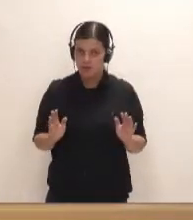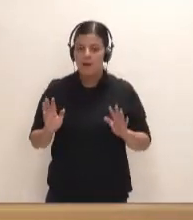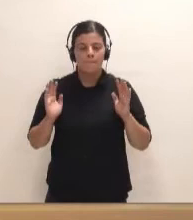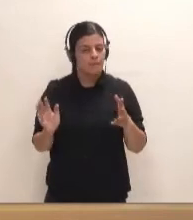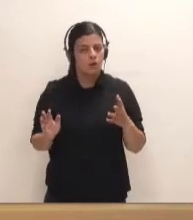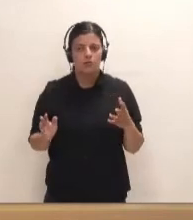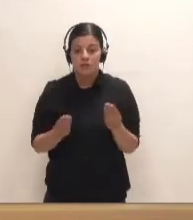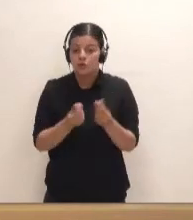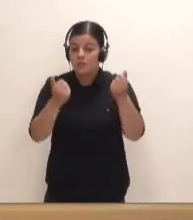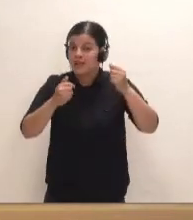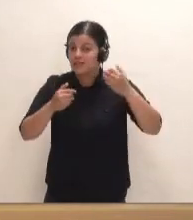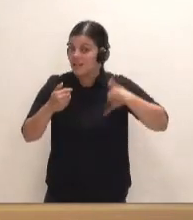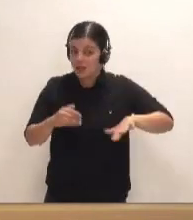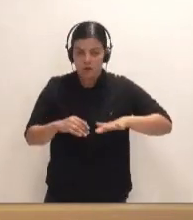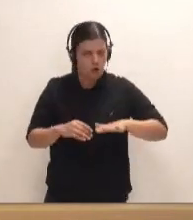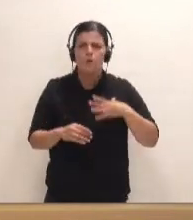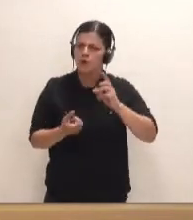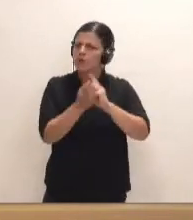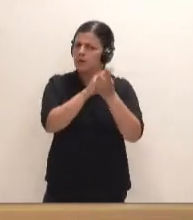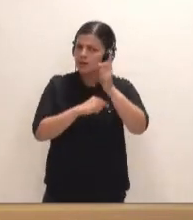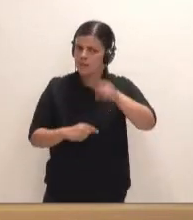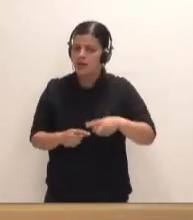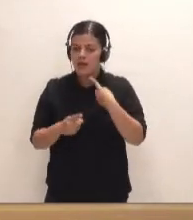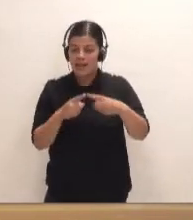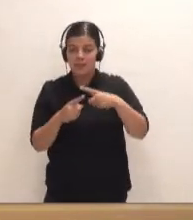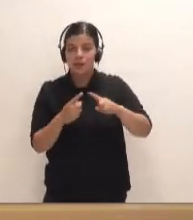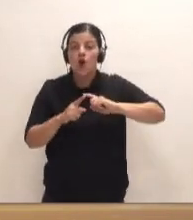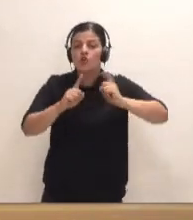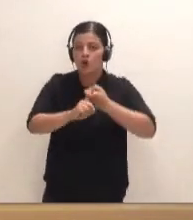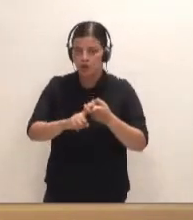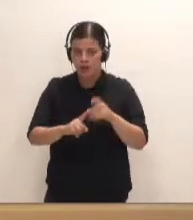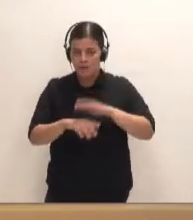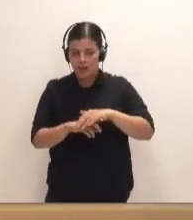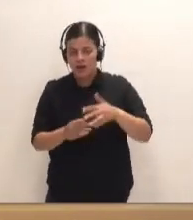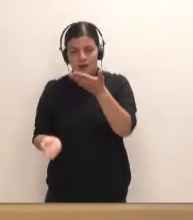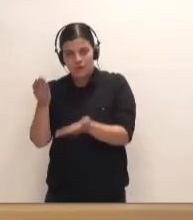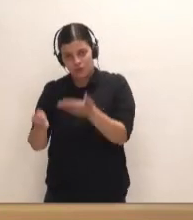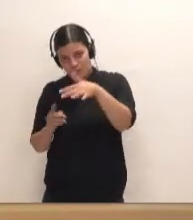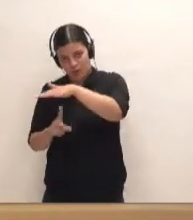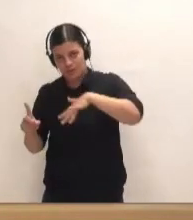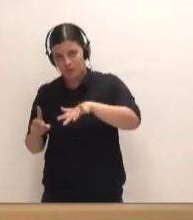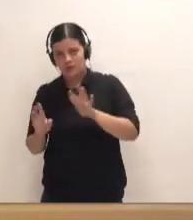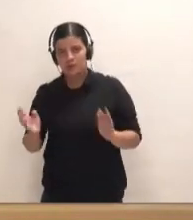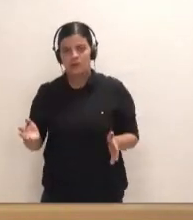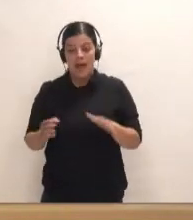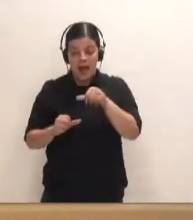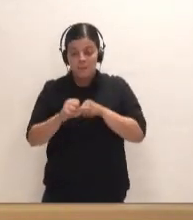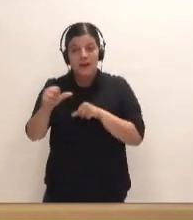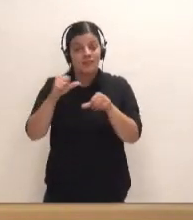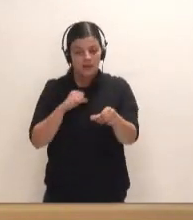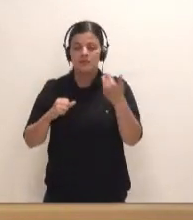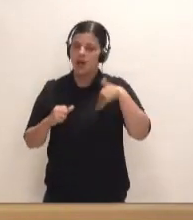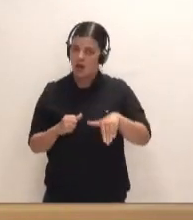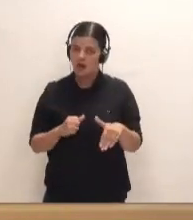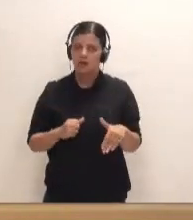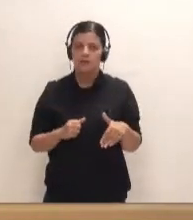no necesariamente suprimidas, también modificadas. Son los elementos correctores de las evaluaciones ambientales. A partir de aquí se